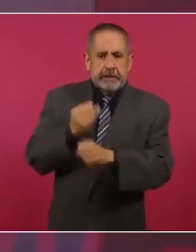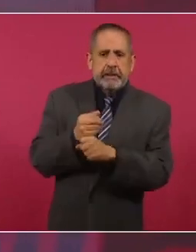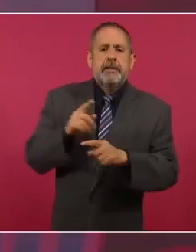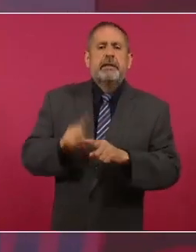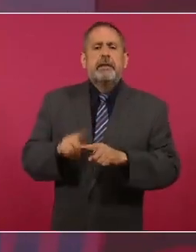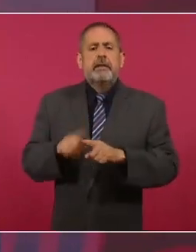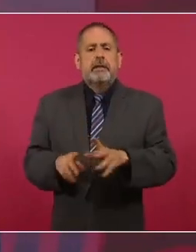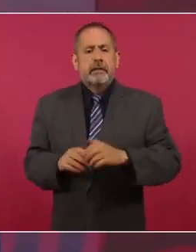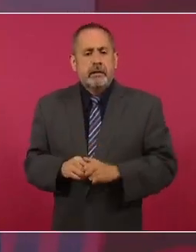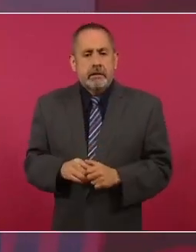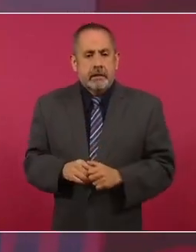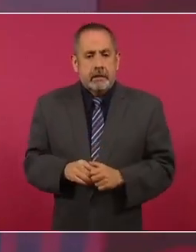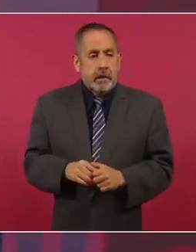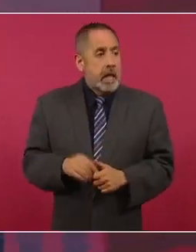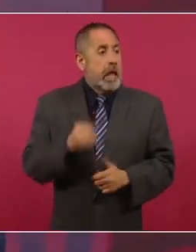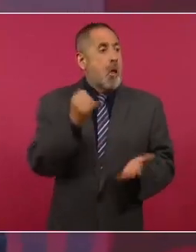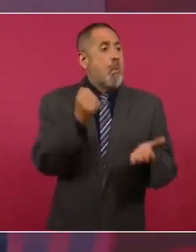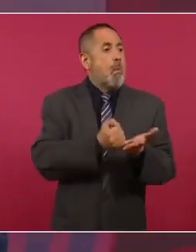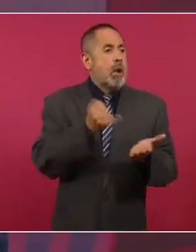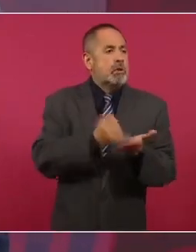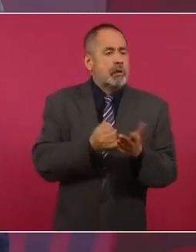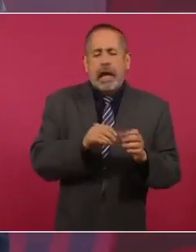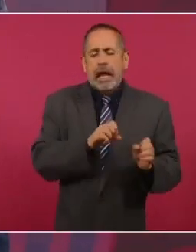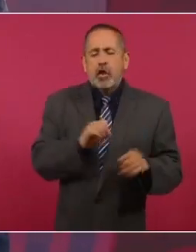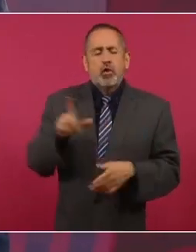la condonación de impuestos,